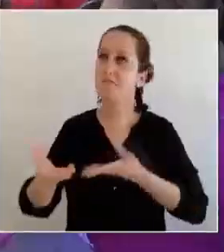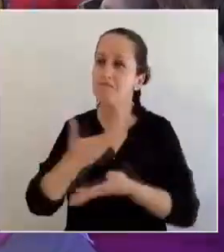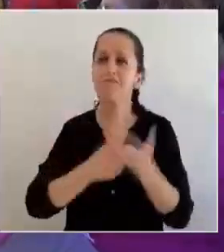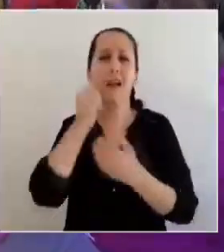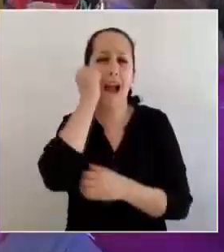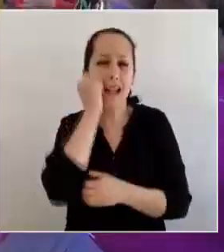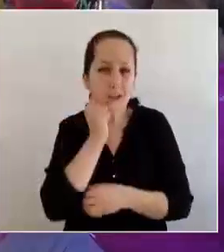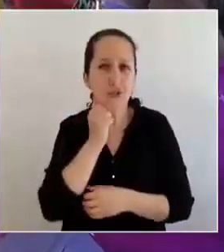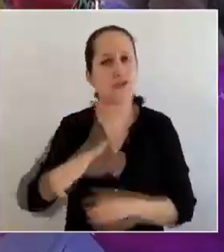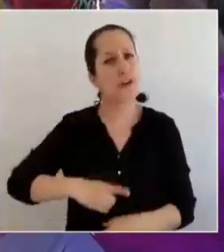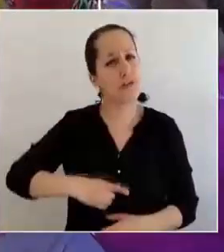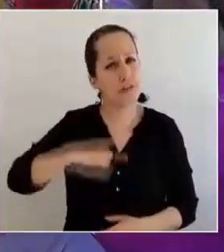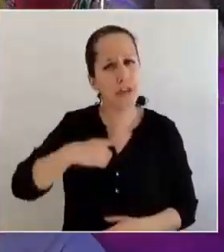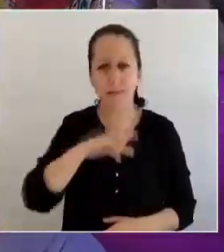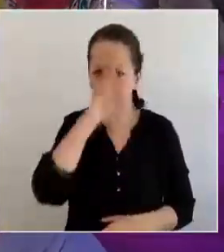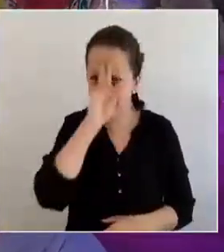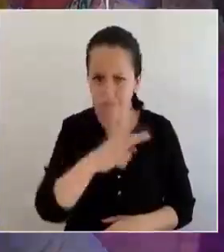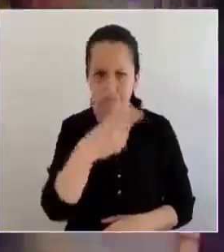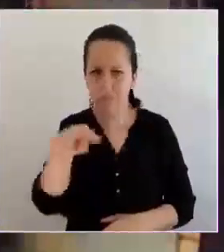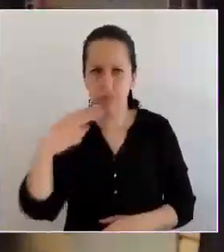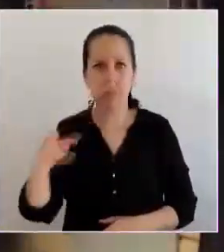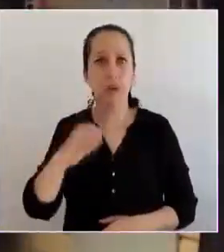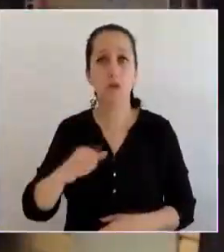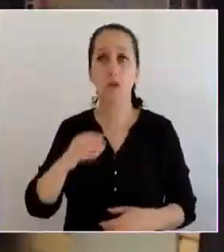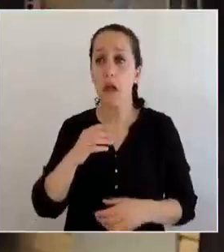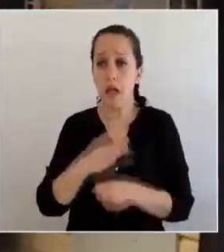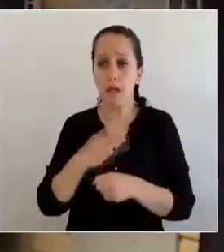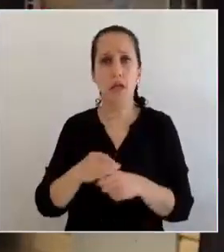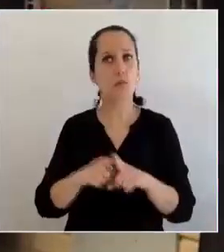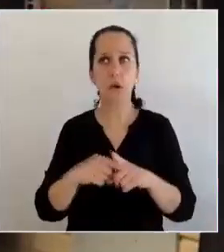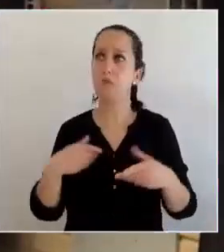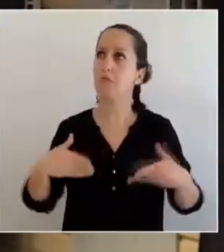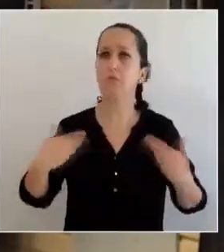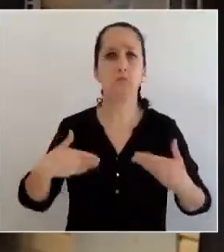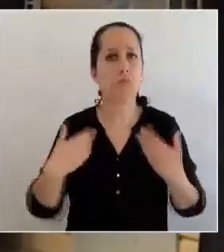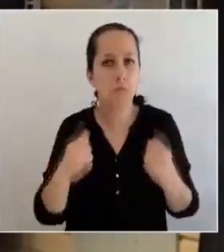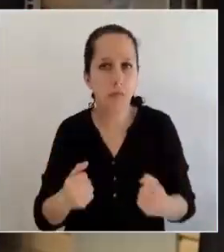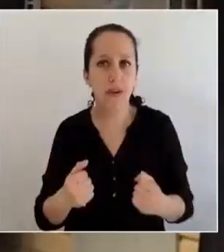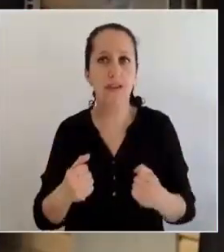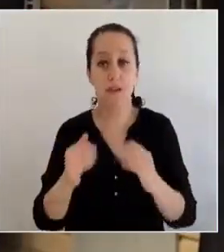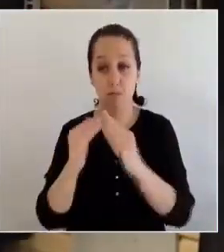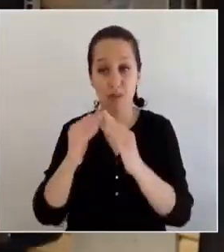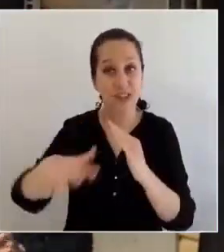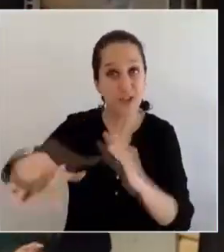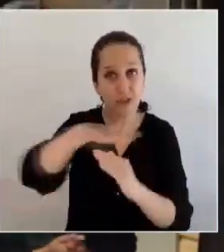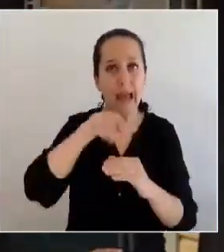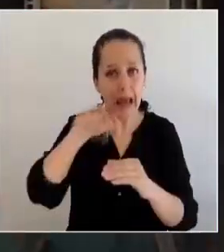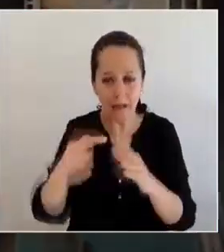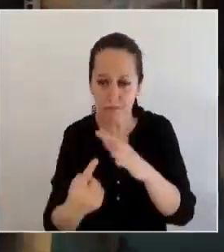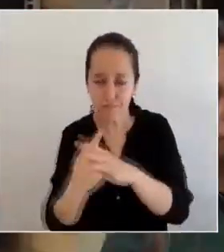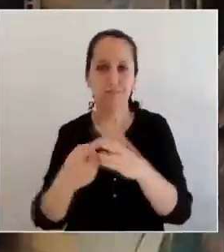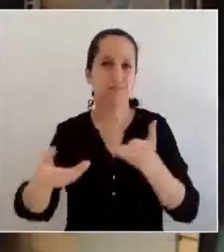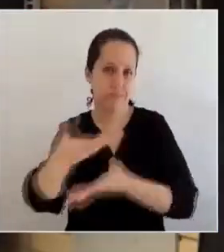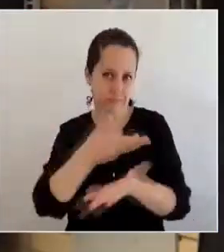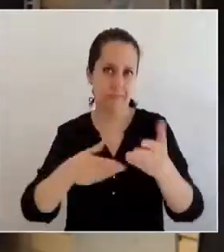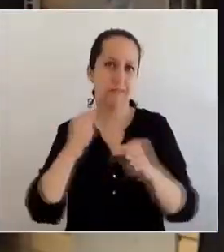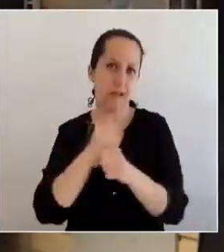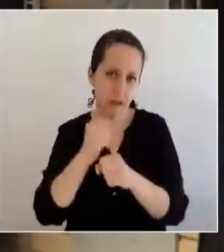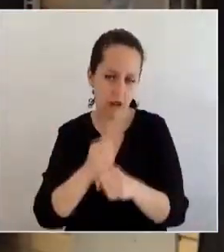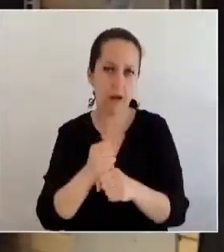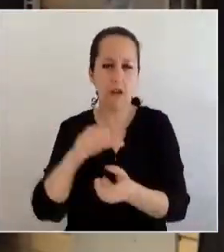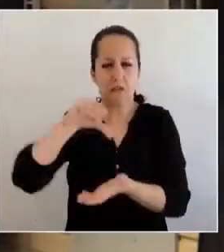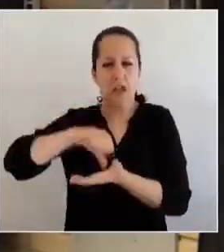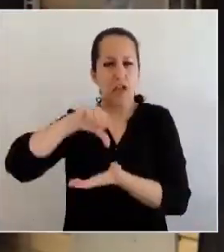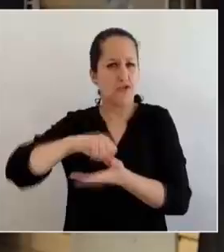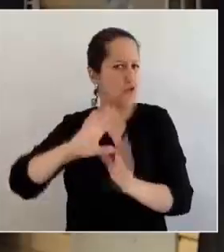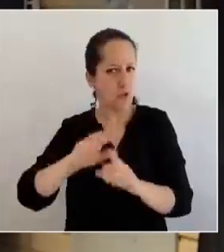trato digno, cariñoso, que se sientan útiles a la comunidad y eso lo hacemos desde los barrios, tal como hemos planteado que estamos